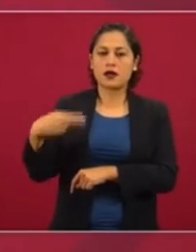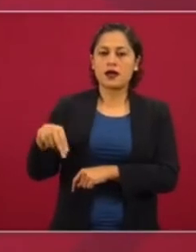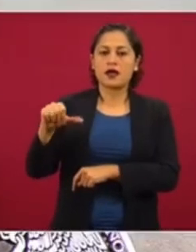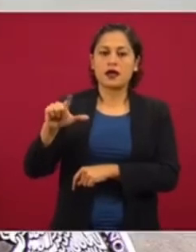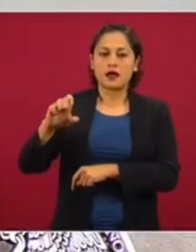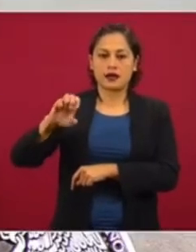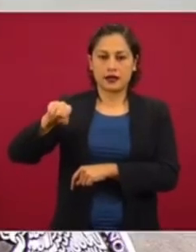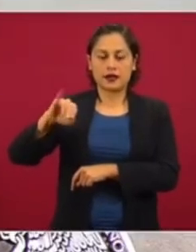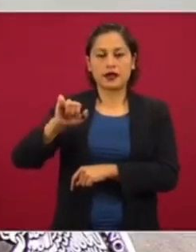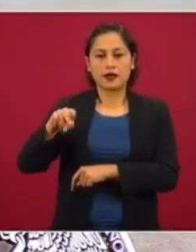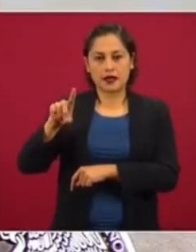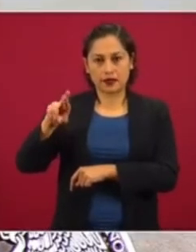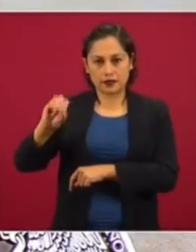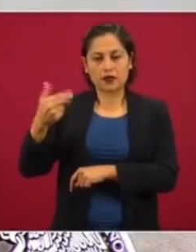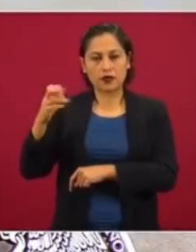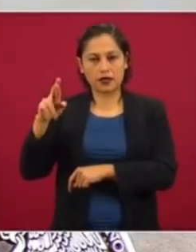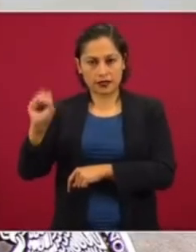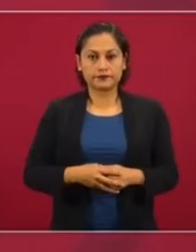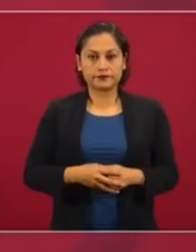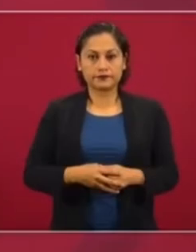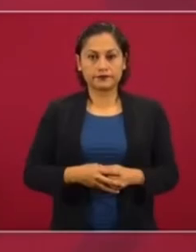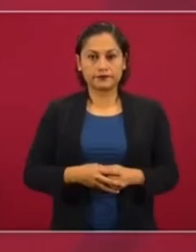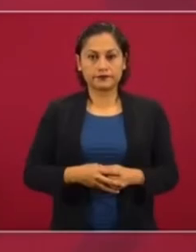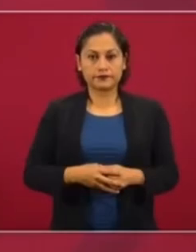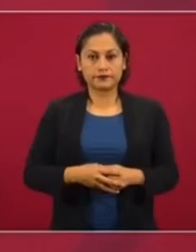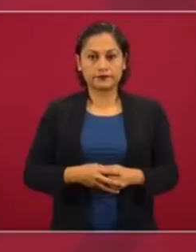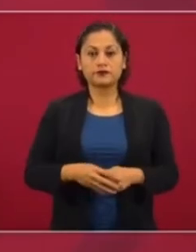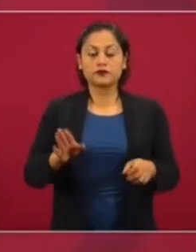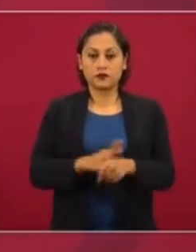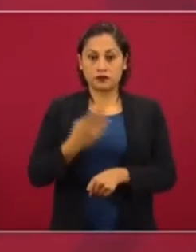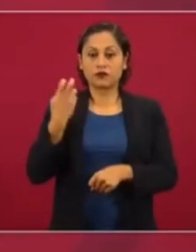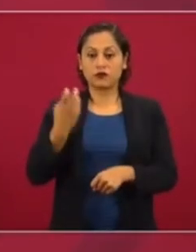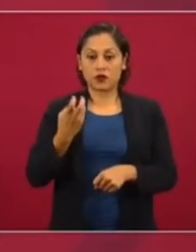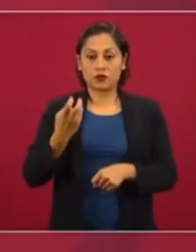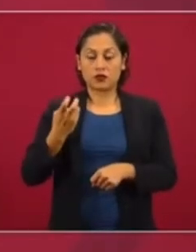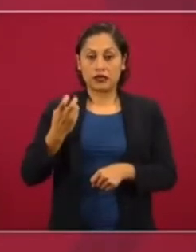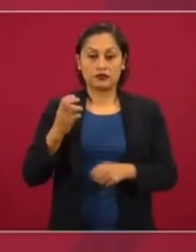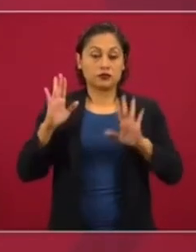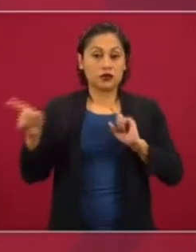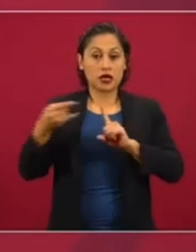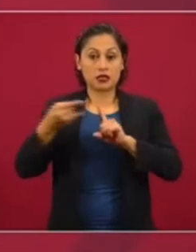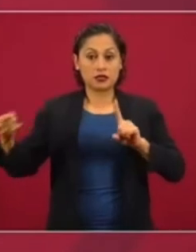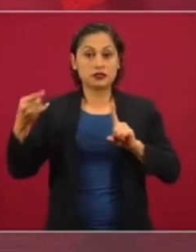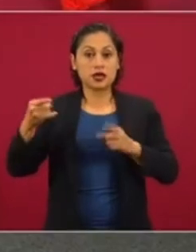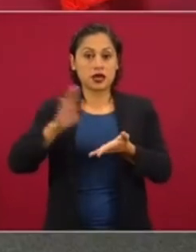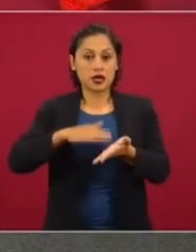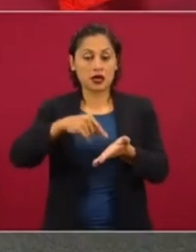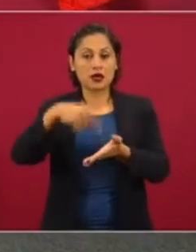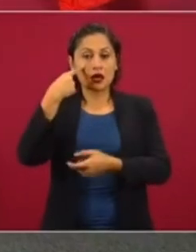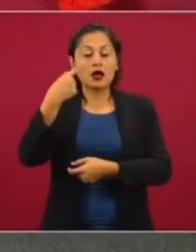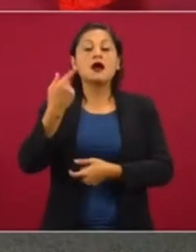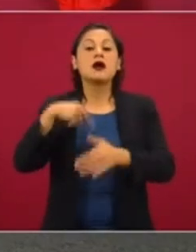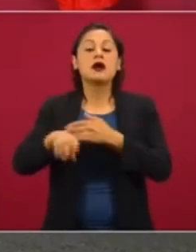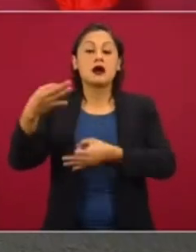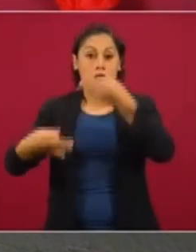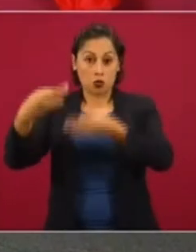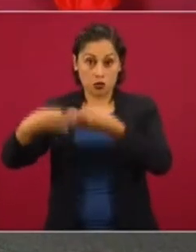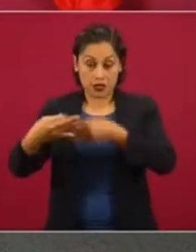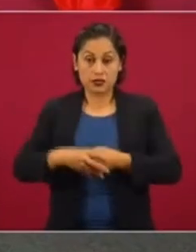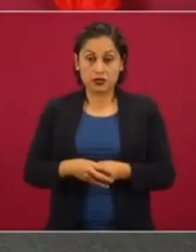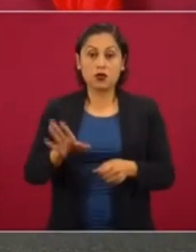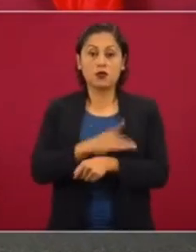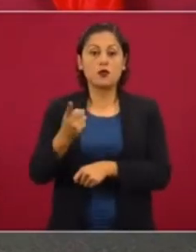Es un asunto de procedimiento, entregaron ese cheque y como sigue el juicio, porque hay una defraudación,